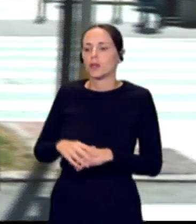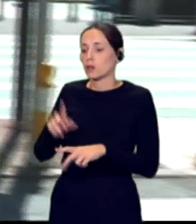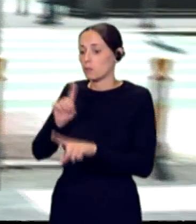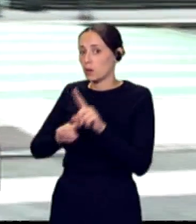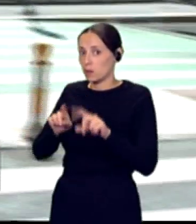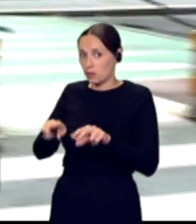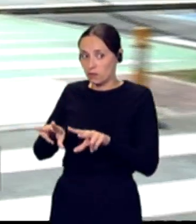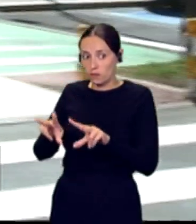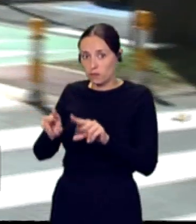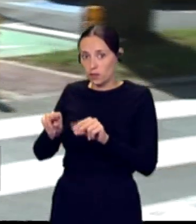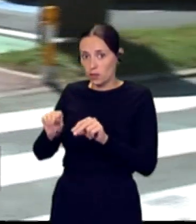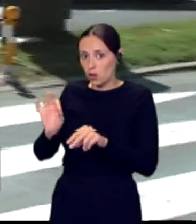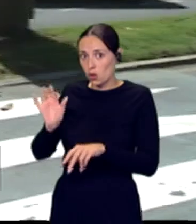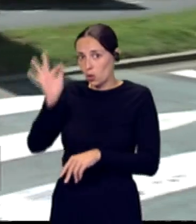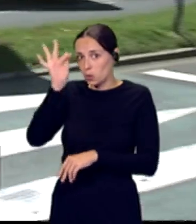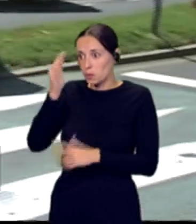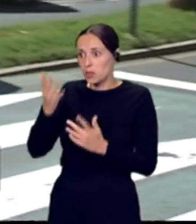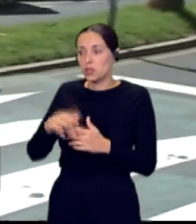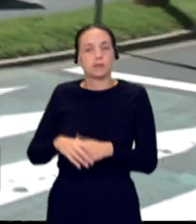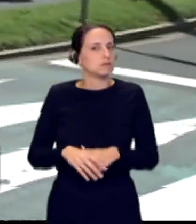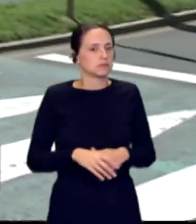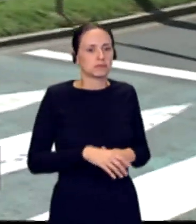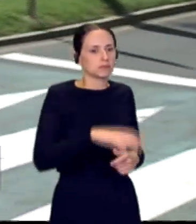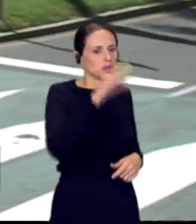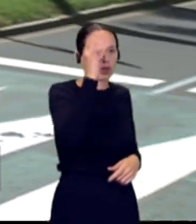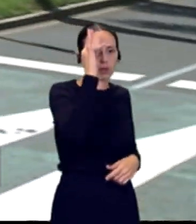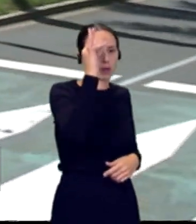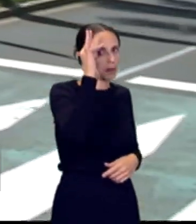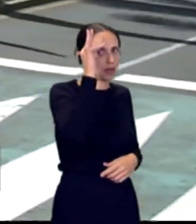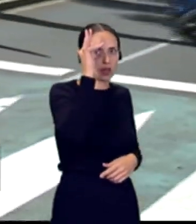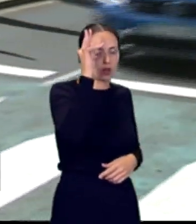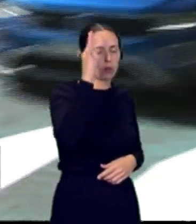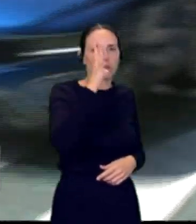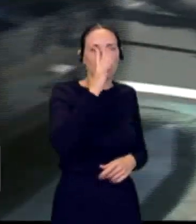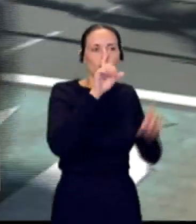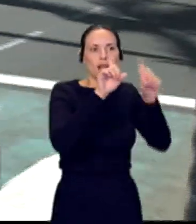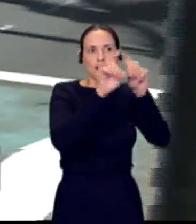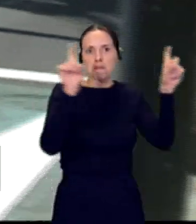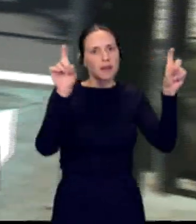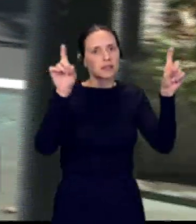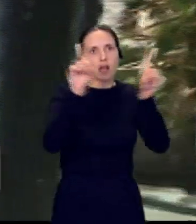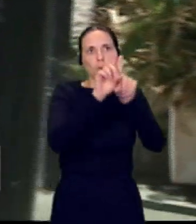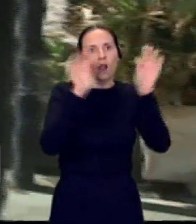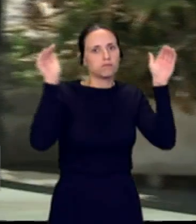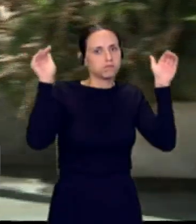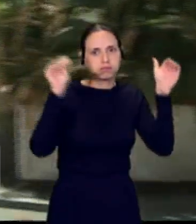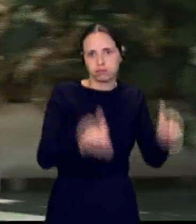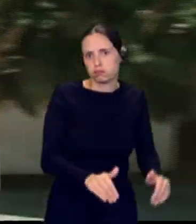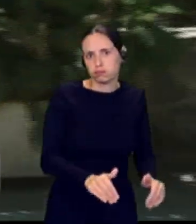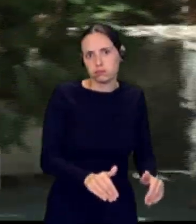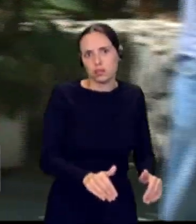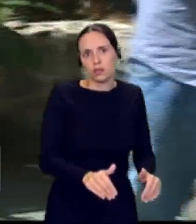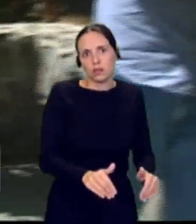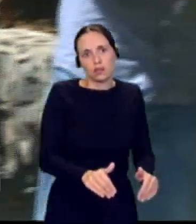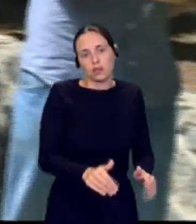No, no, no somos optimistas ninguno porque la empresa ha ido de menos a más y esto se sigue acrecentando.